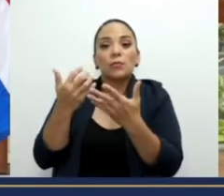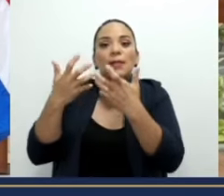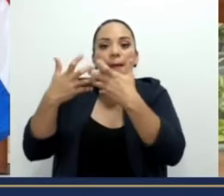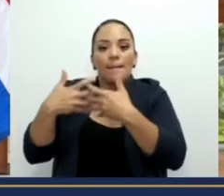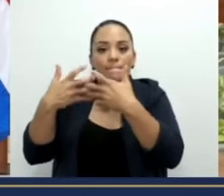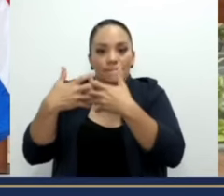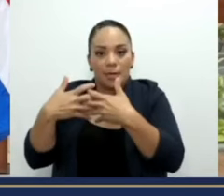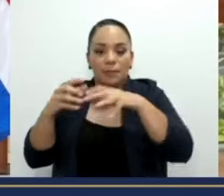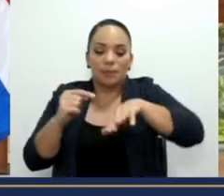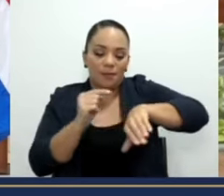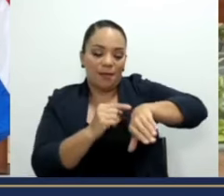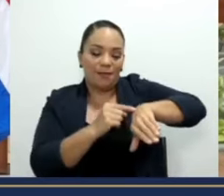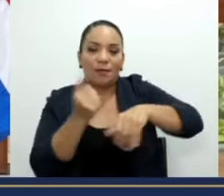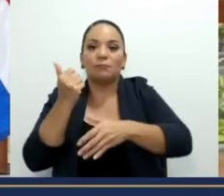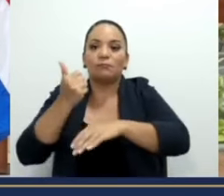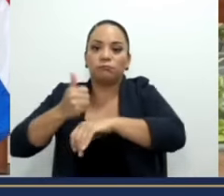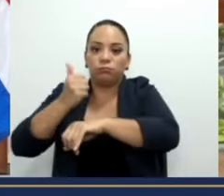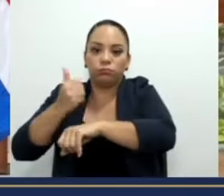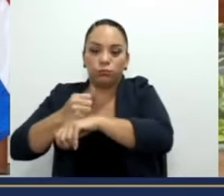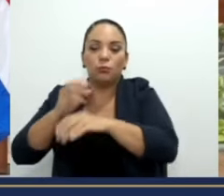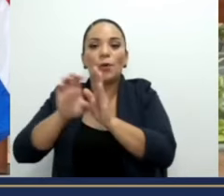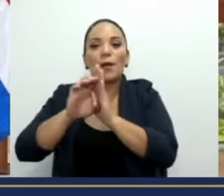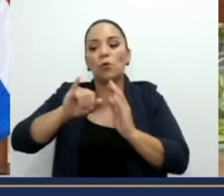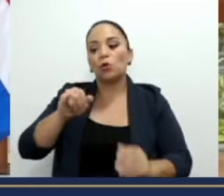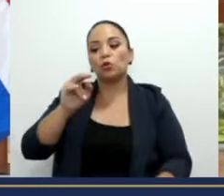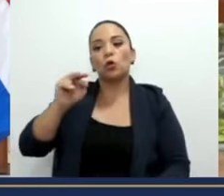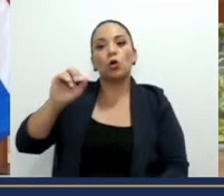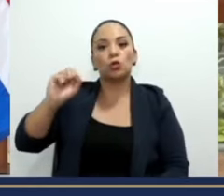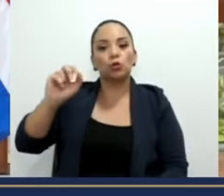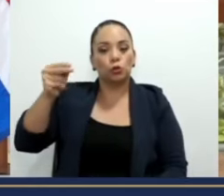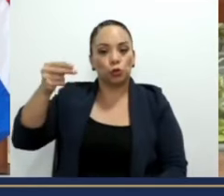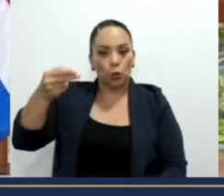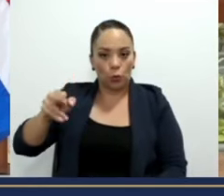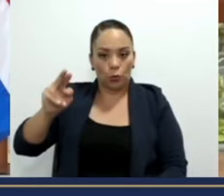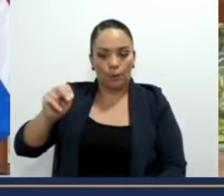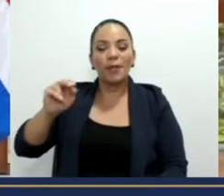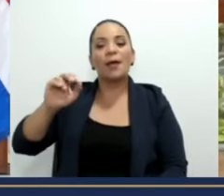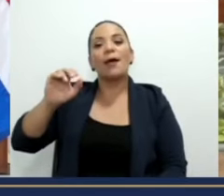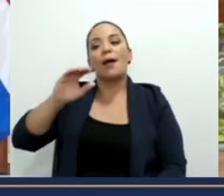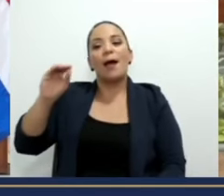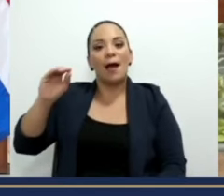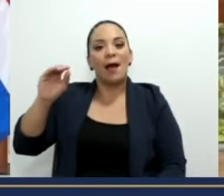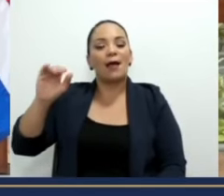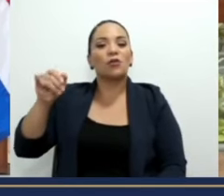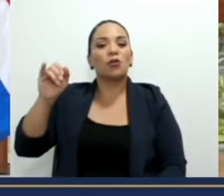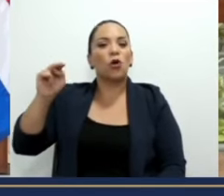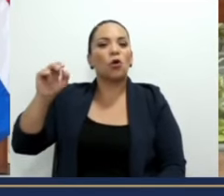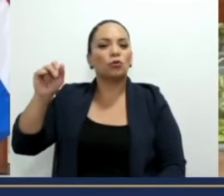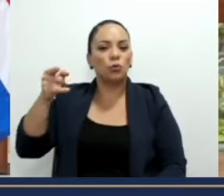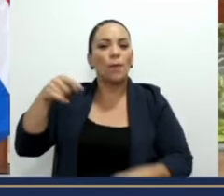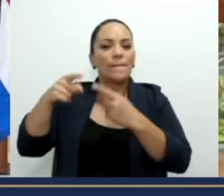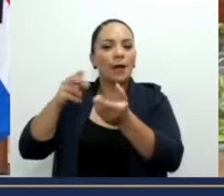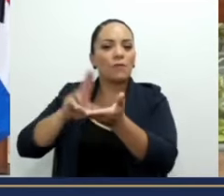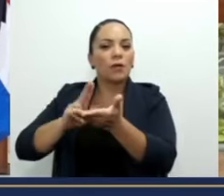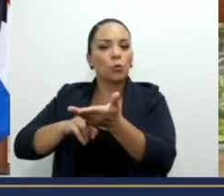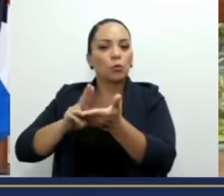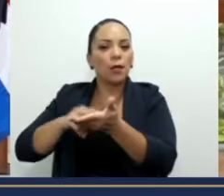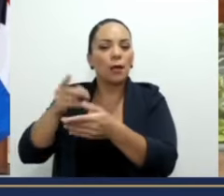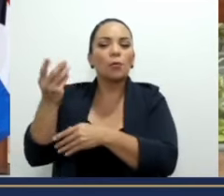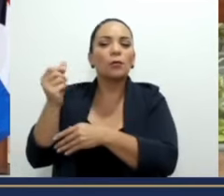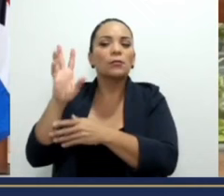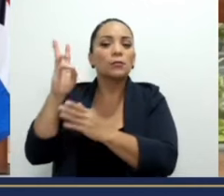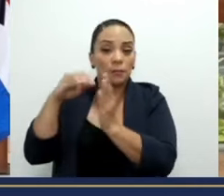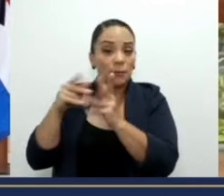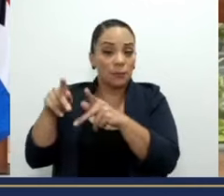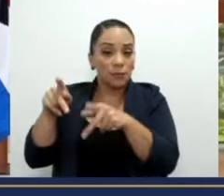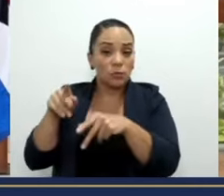Sí. Incluyendo Johnson & Johnson, que nada más Johnson & Johnson espera reclutar. ¿Cuántas son? Seis mil personas en el